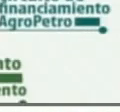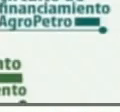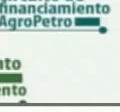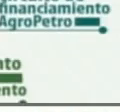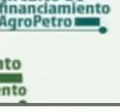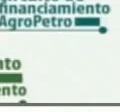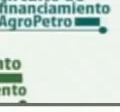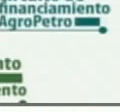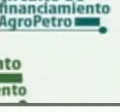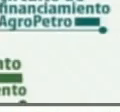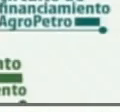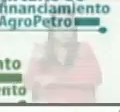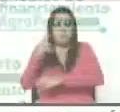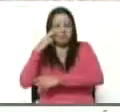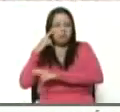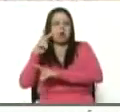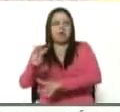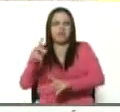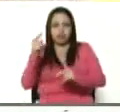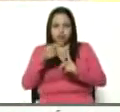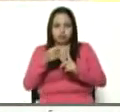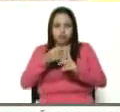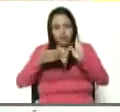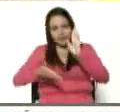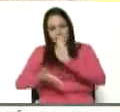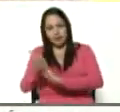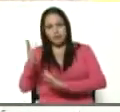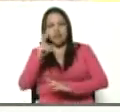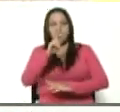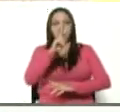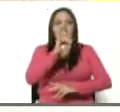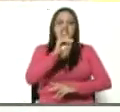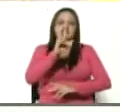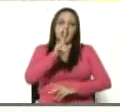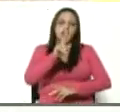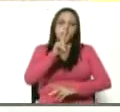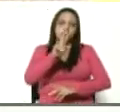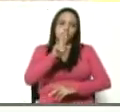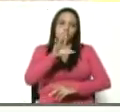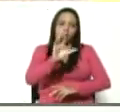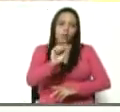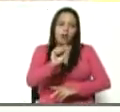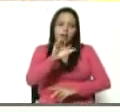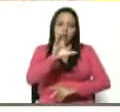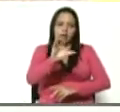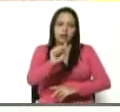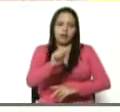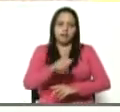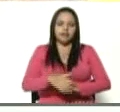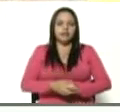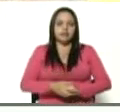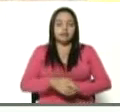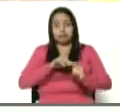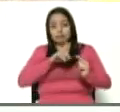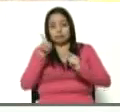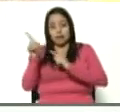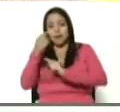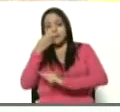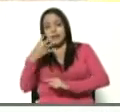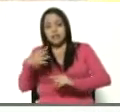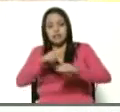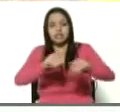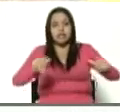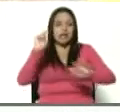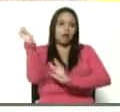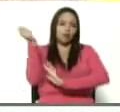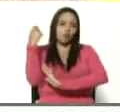Vamos a ver uno de ellos. Vámonos directo a Viruaca. Allá en el bello territorio